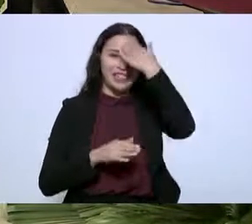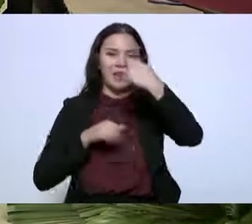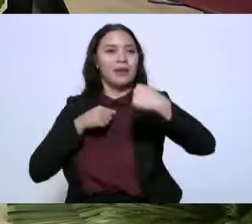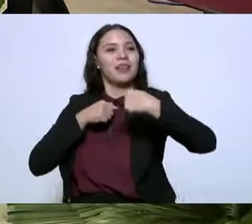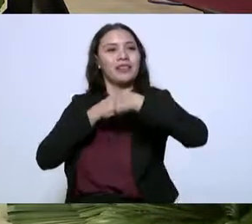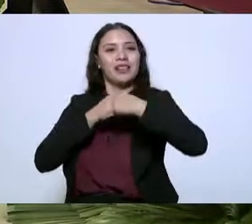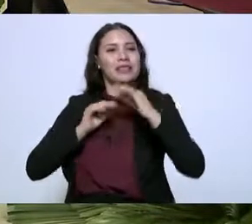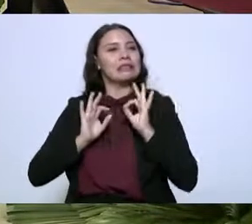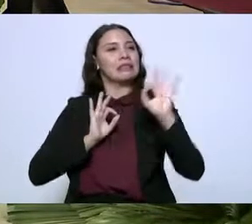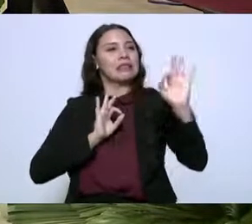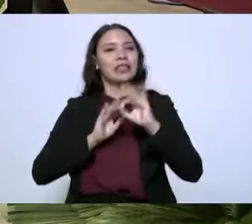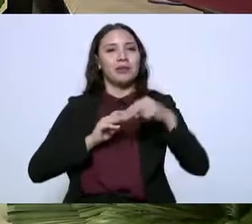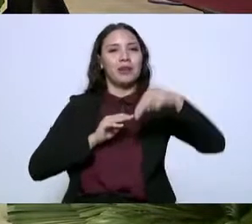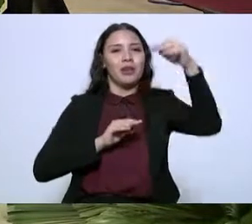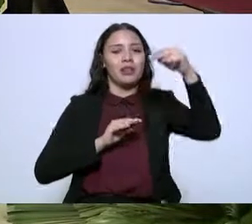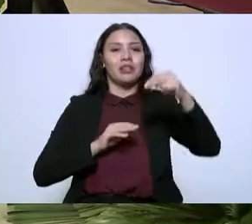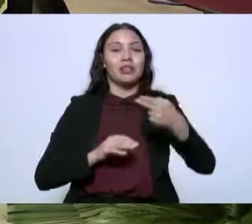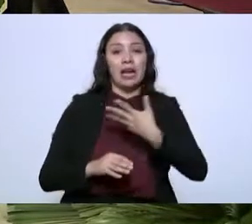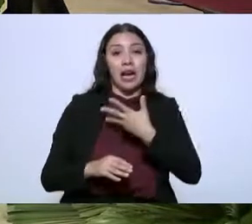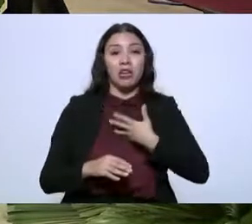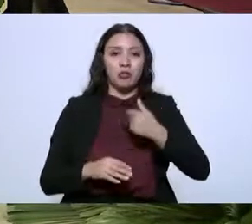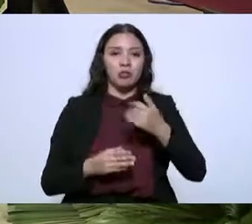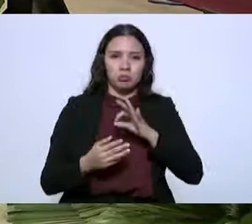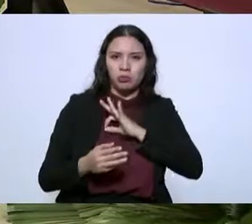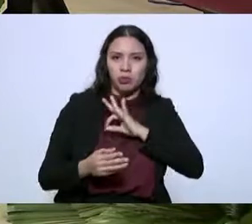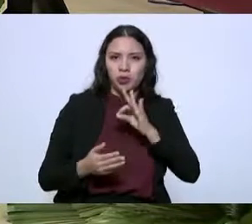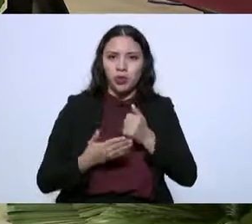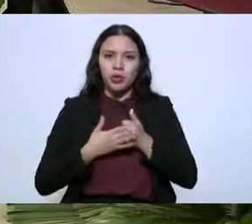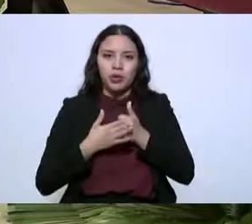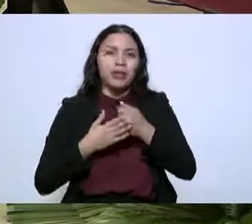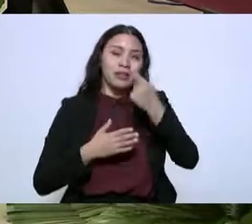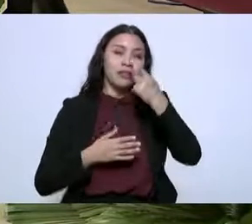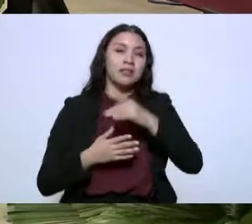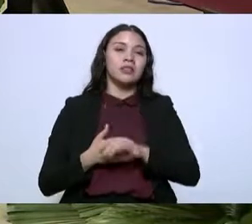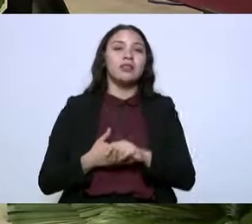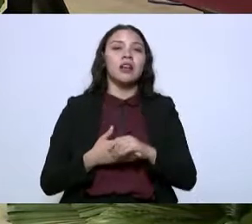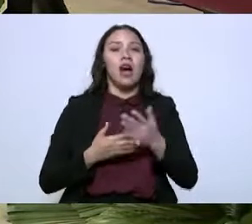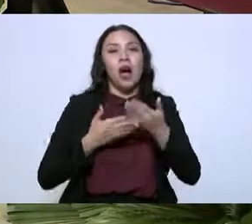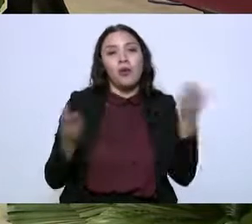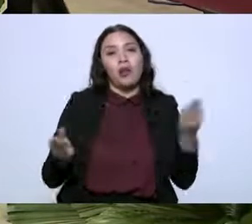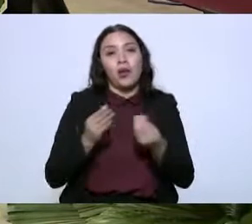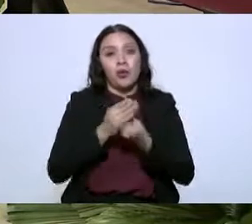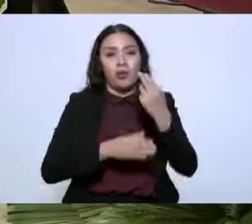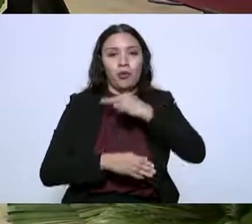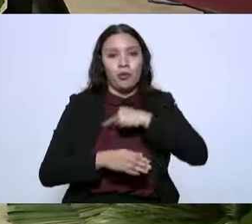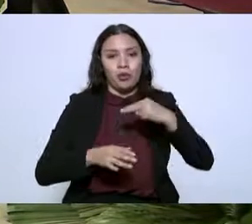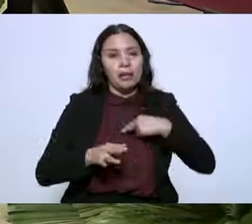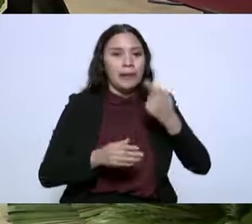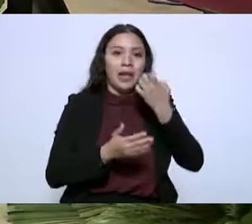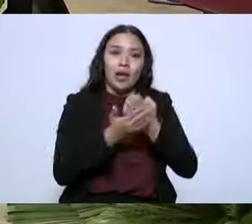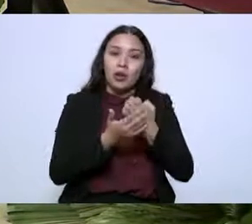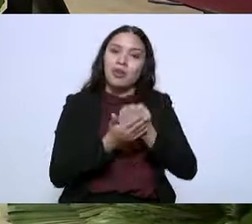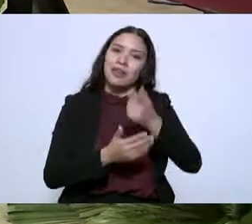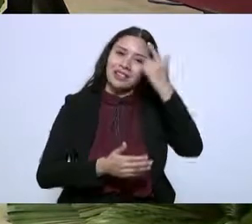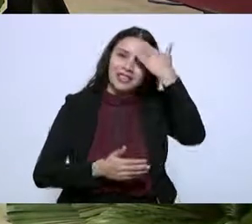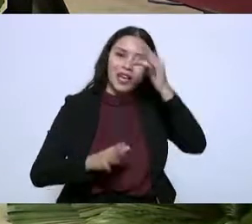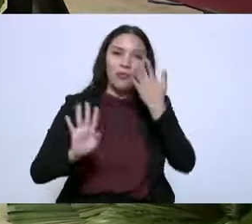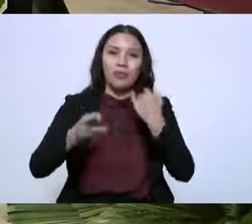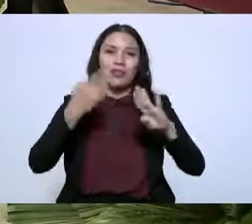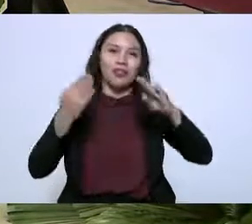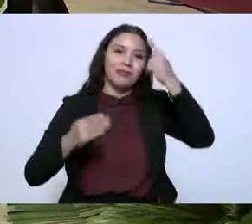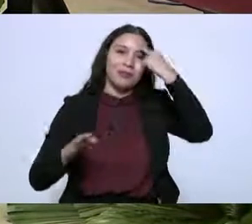con el norte, es un lugar estratégico y en este nuevo momento que estamos viviendo en la economía global de la